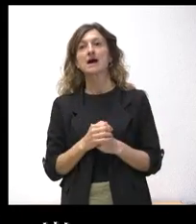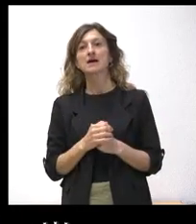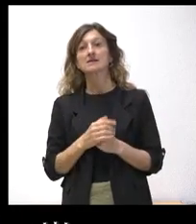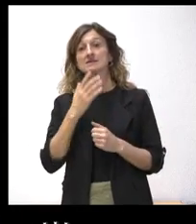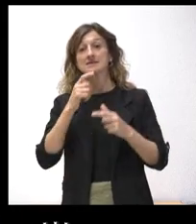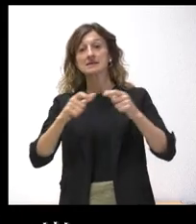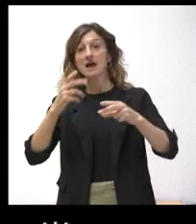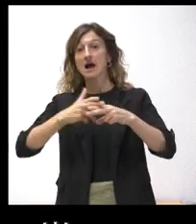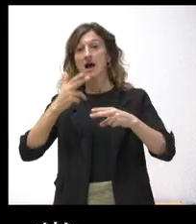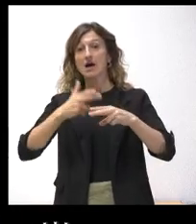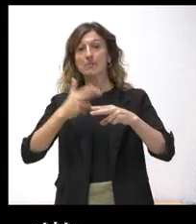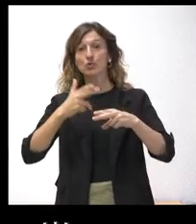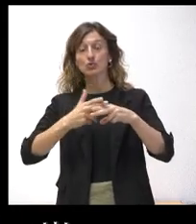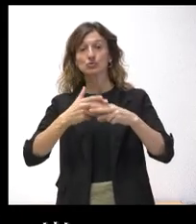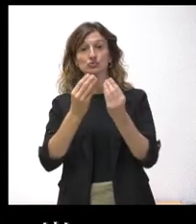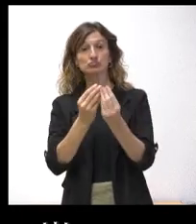ábunos